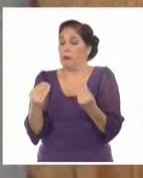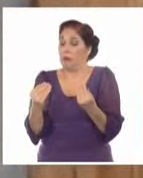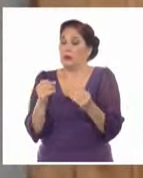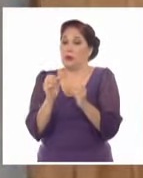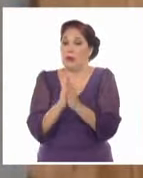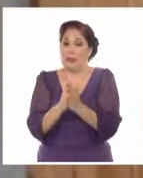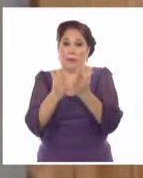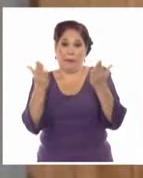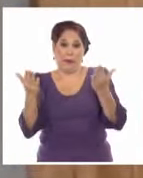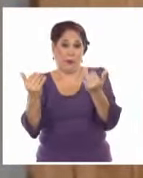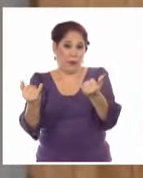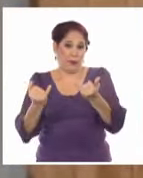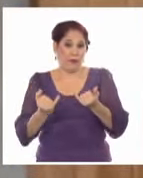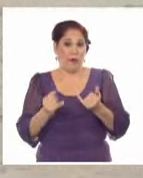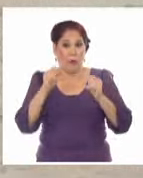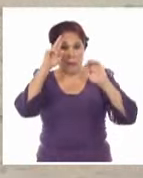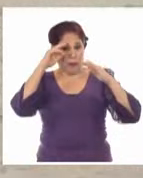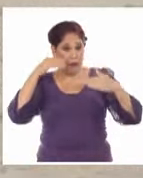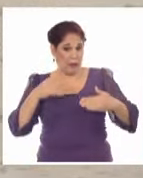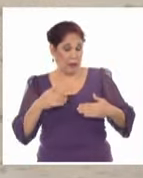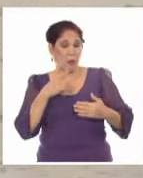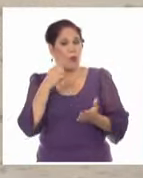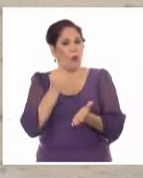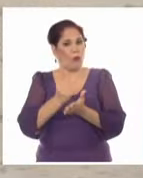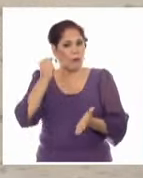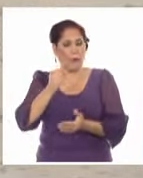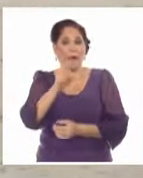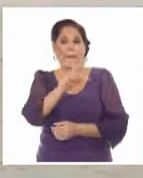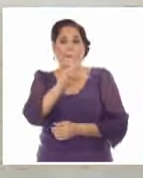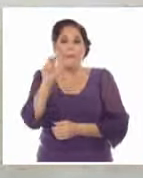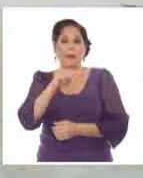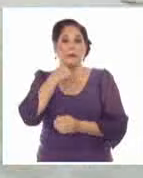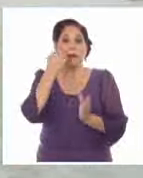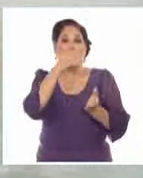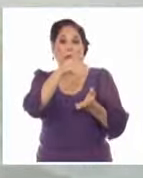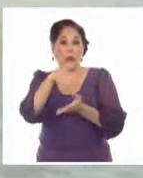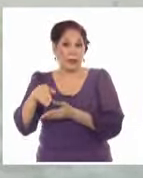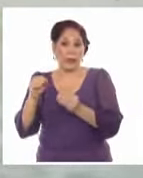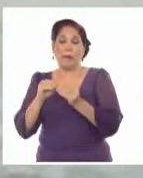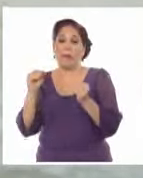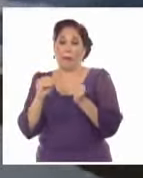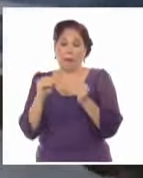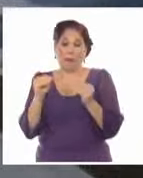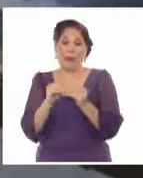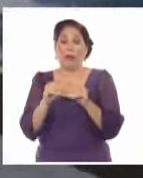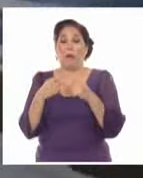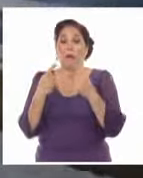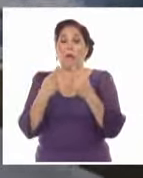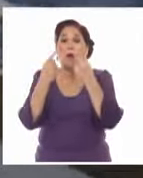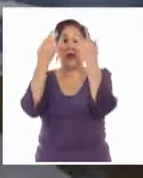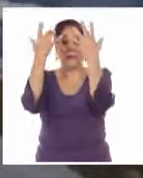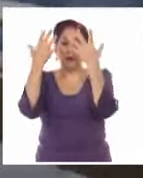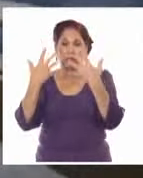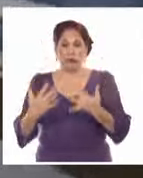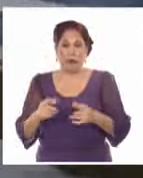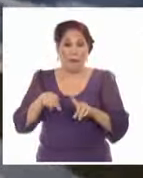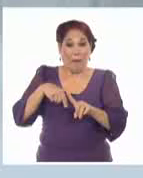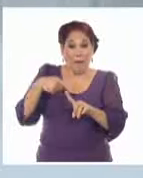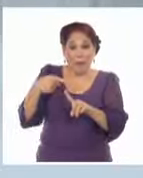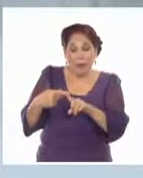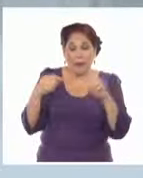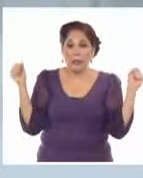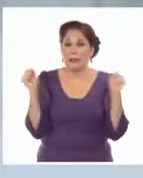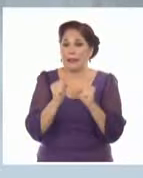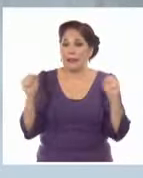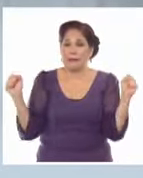el Departamento de Salud de Tennessee confirmó más de una veintena de muertes relacionadas con el mal tiempo y otras 16 víctimas mortales